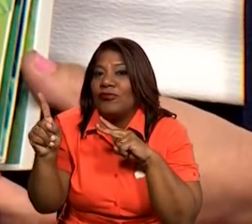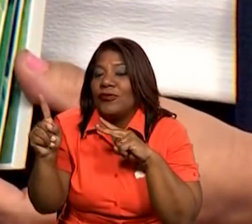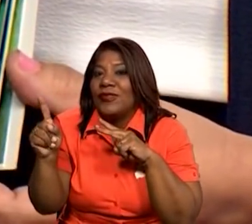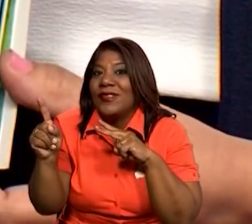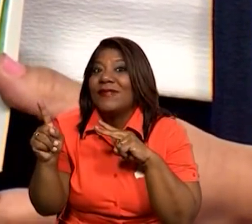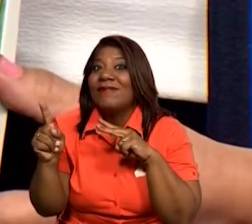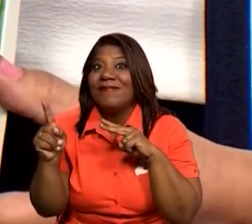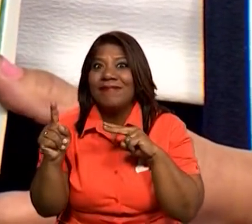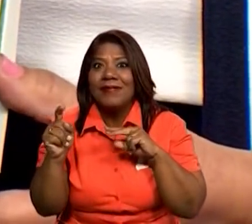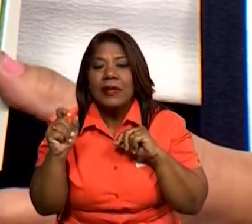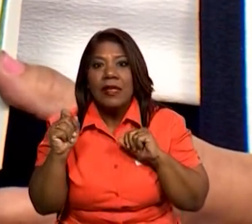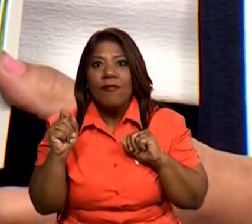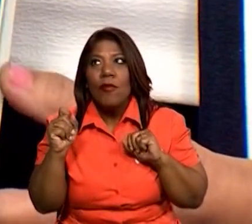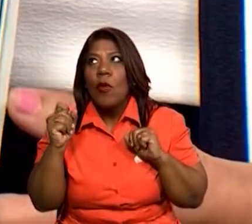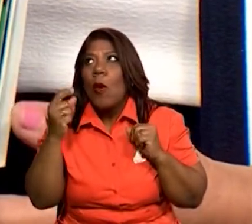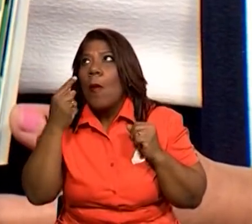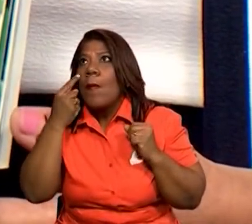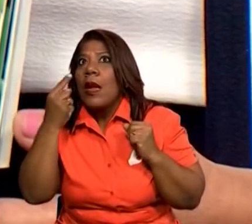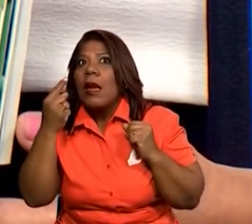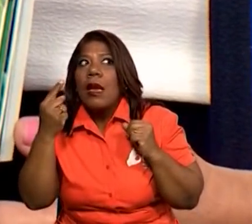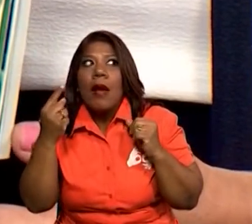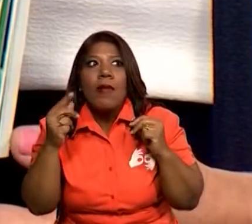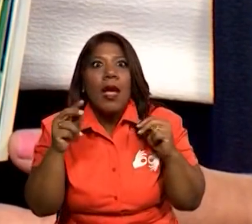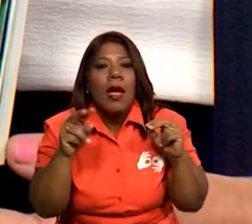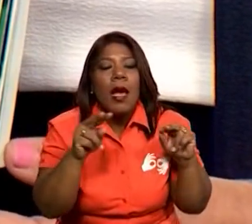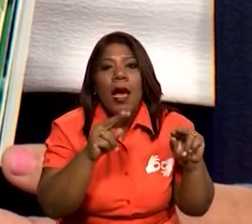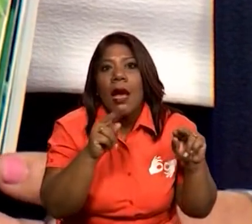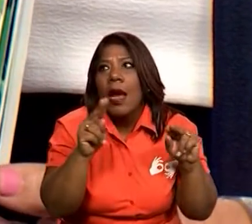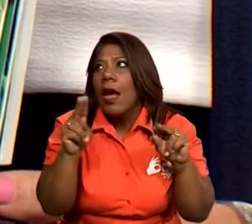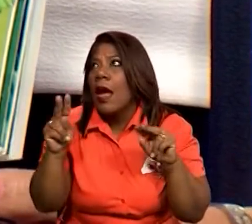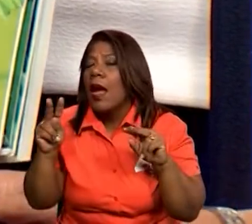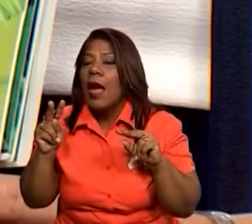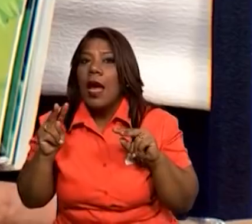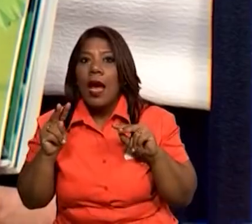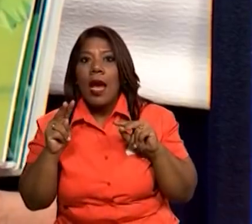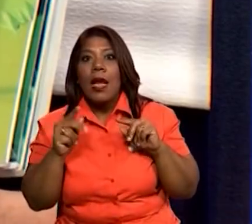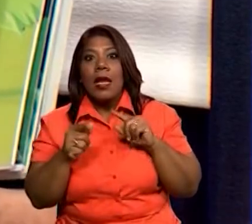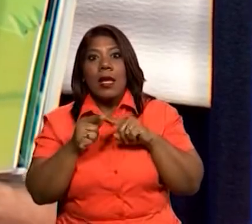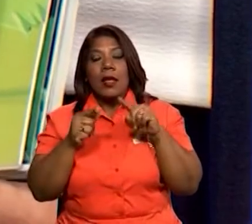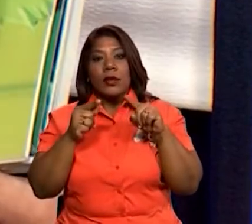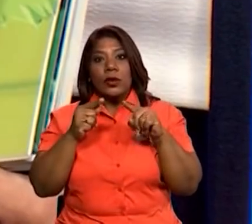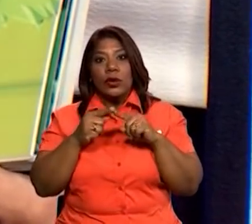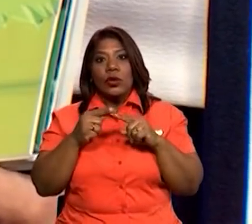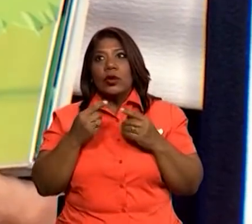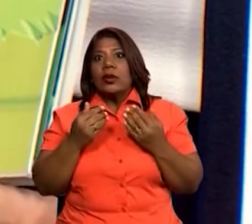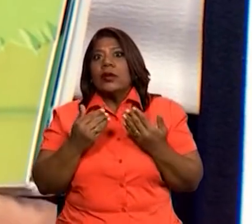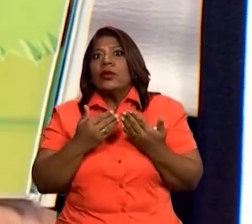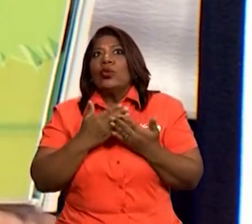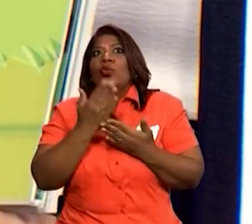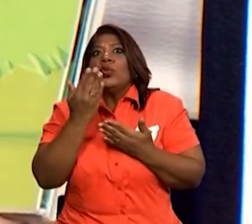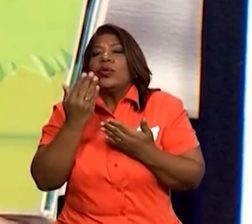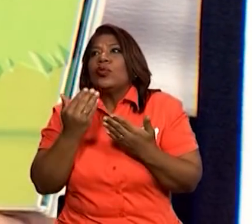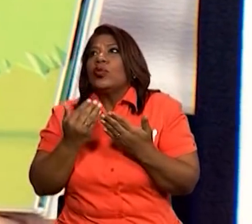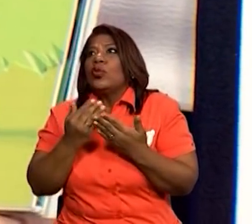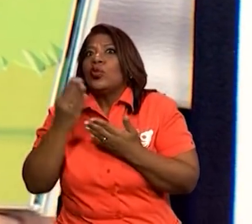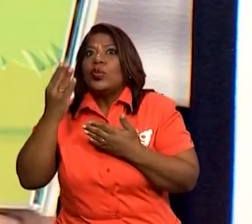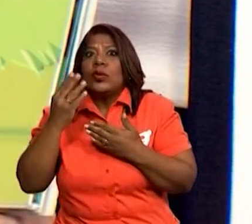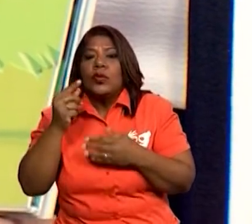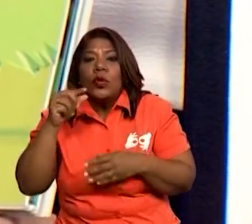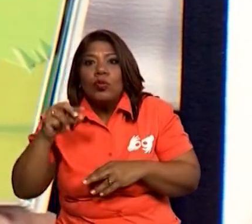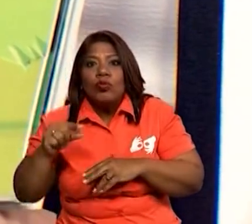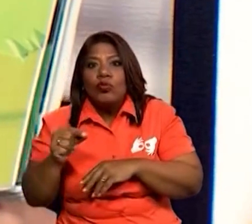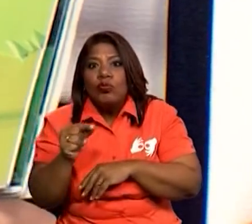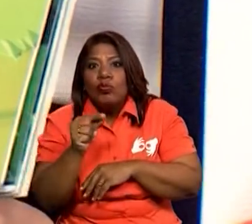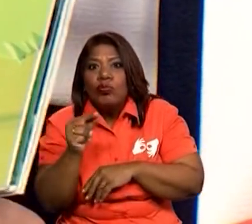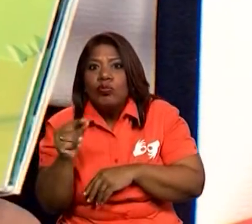cómo era todo allá afuera. Su rumbo era experimentar cosas nuevas. Mientras caminaba, se